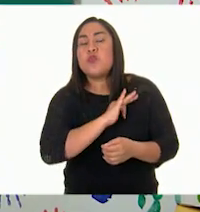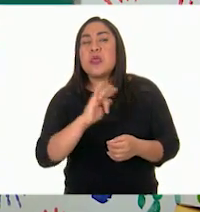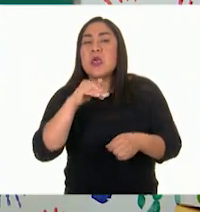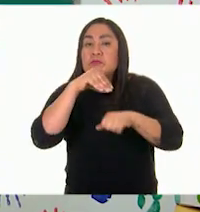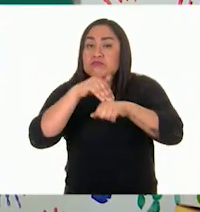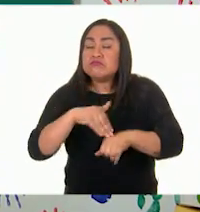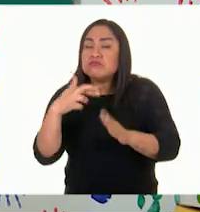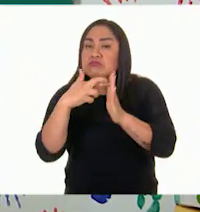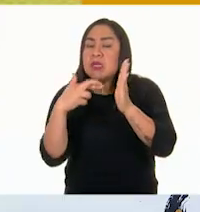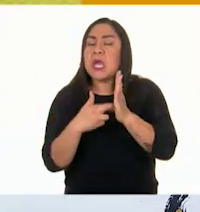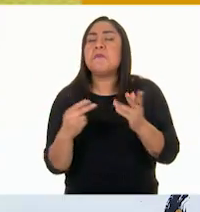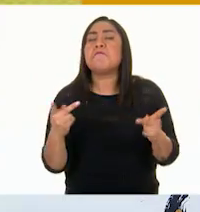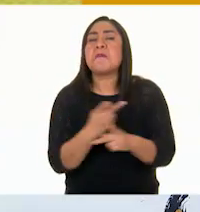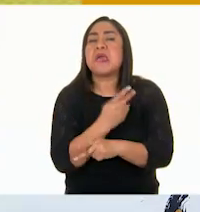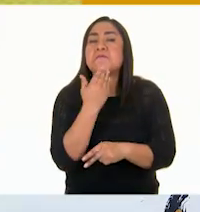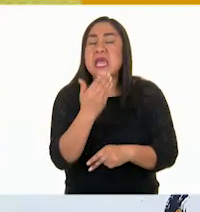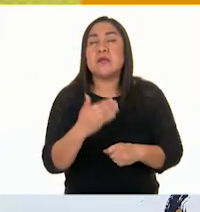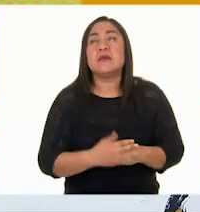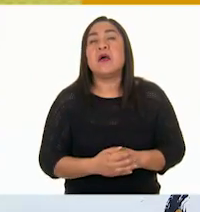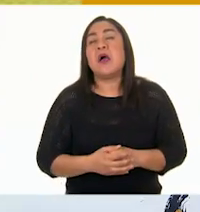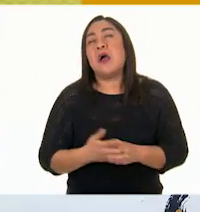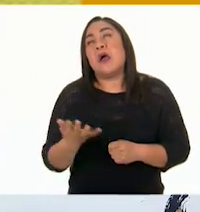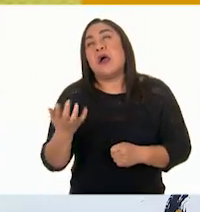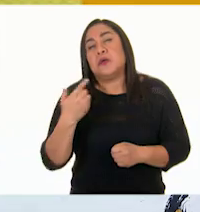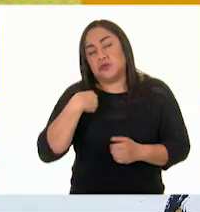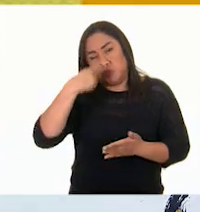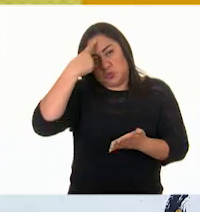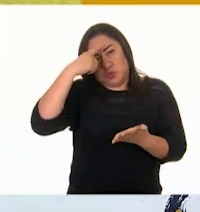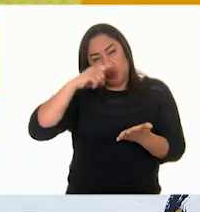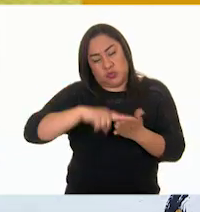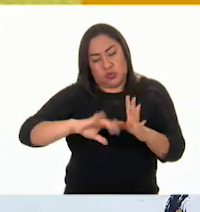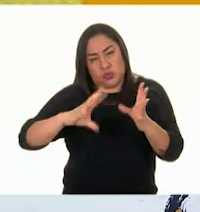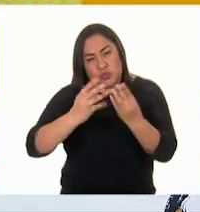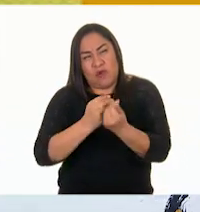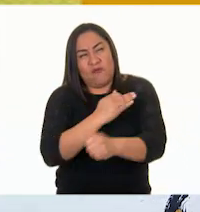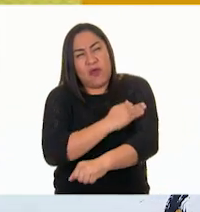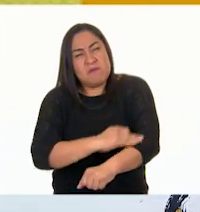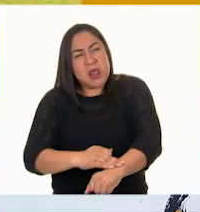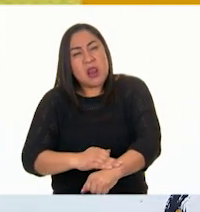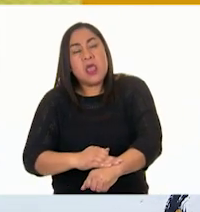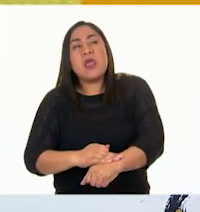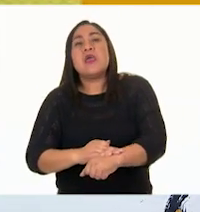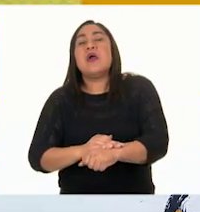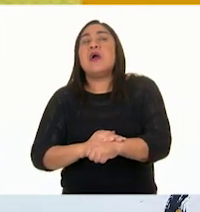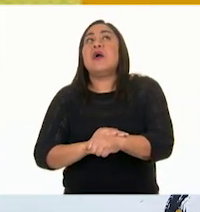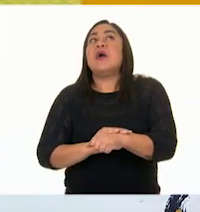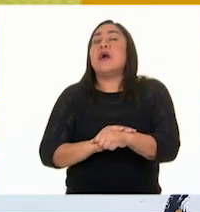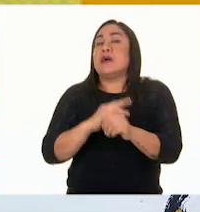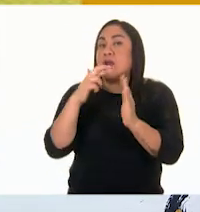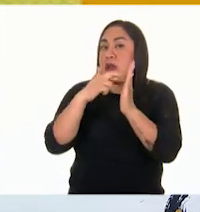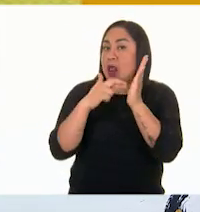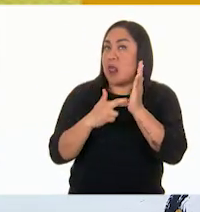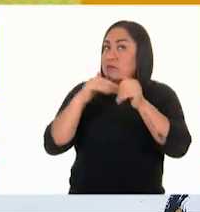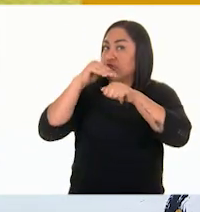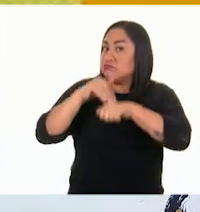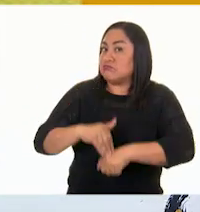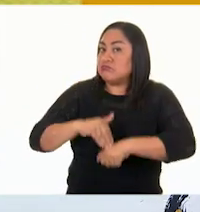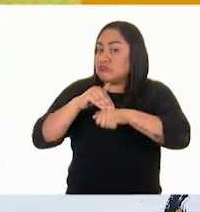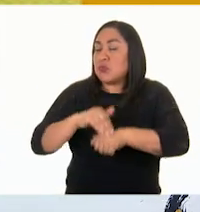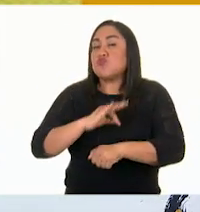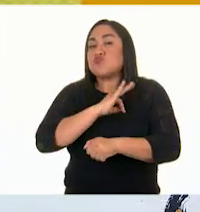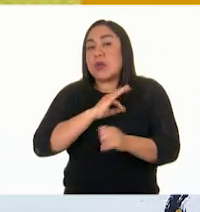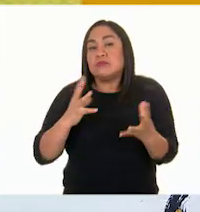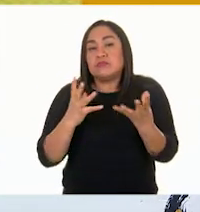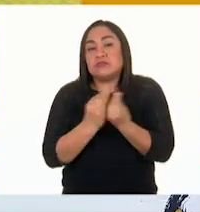Pues yo creo que la familia de Pinocho se benefició al tener una mejor convivencia y armonía y así